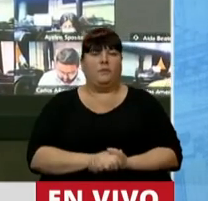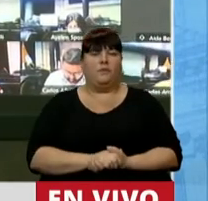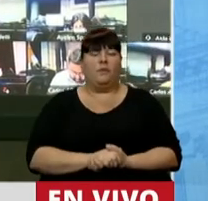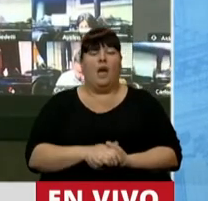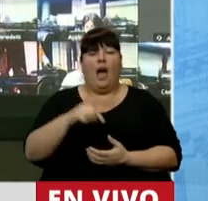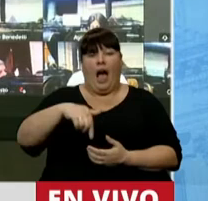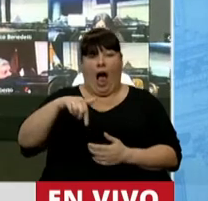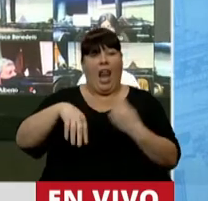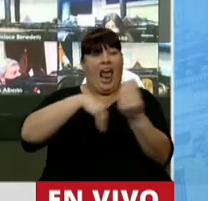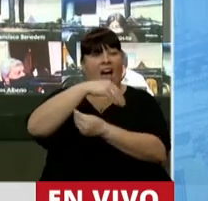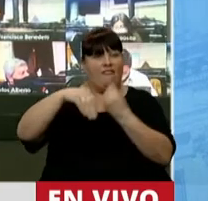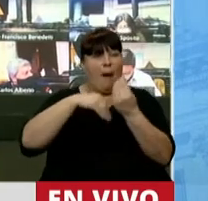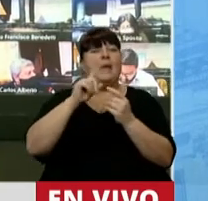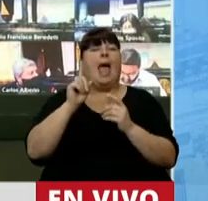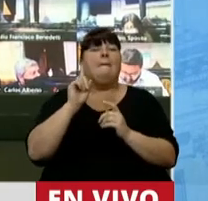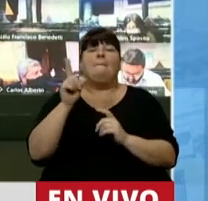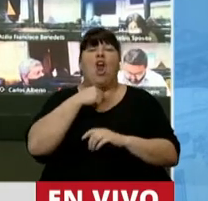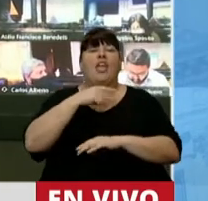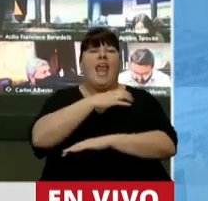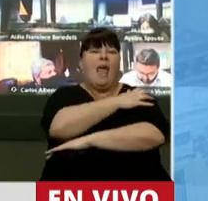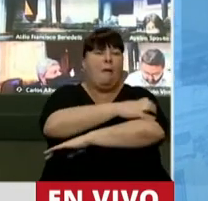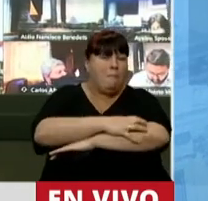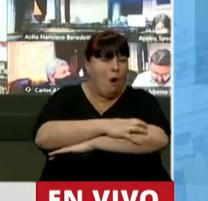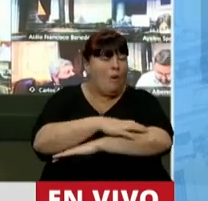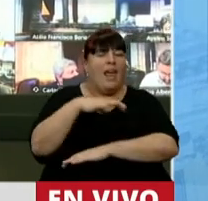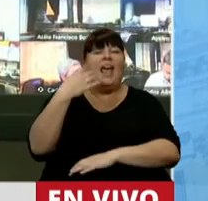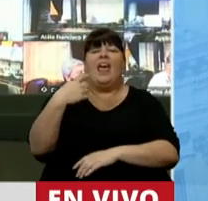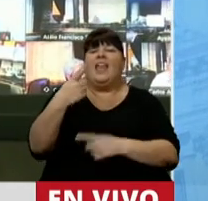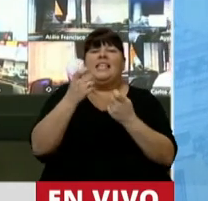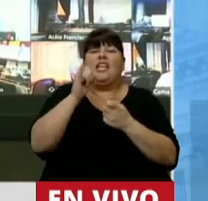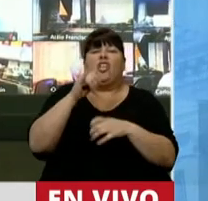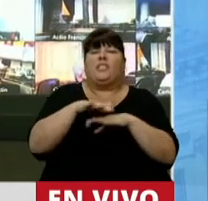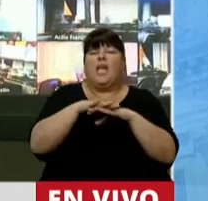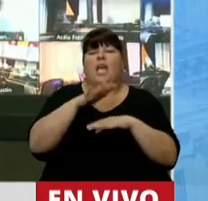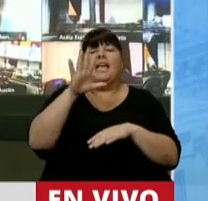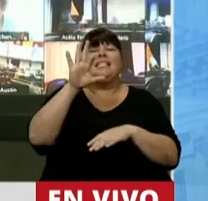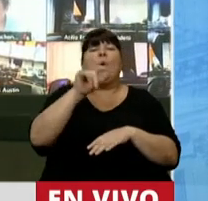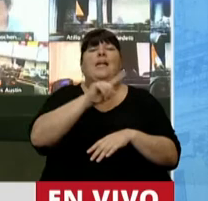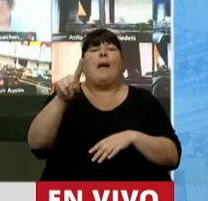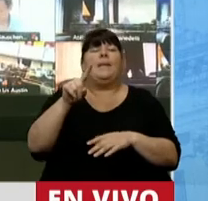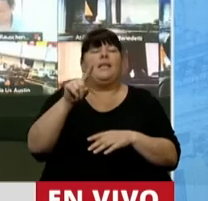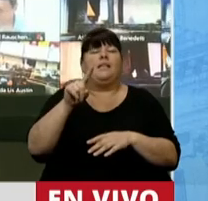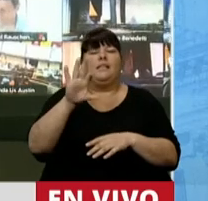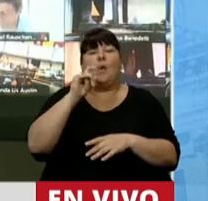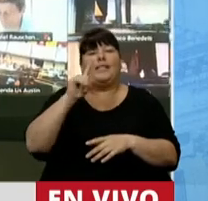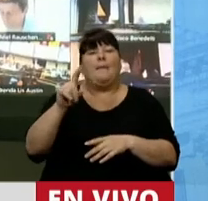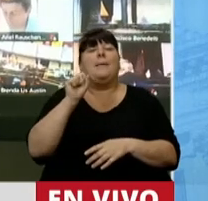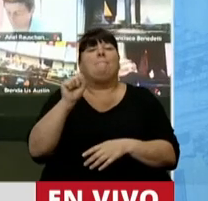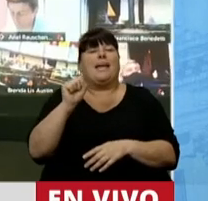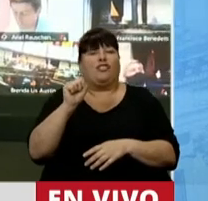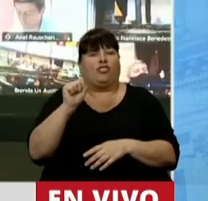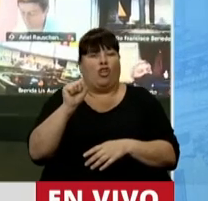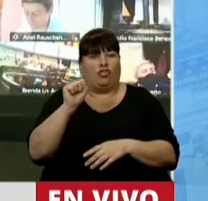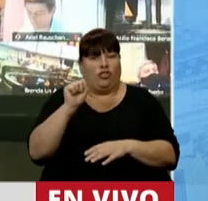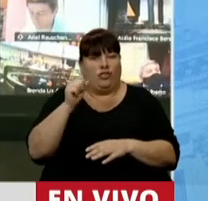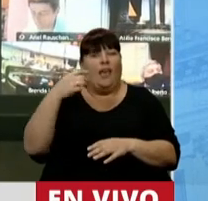Hoy una familia, para no caer debajo de la línea de pobreza, necesita casi 50 mil pesos